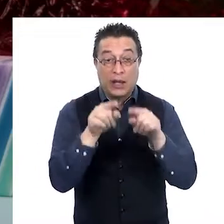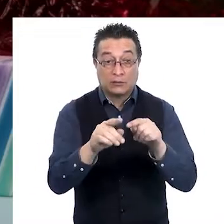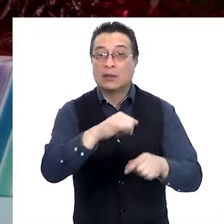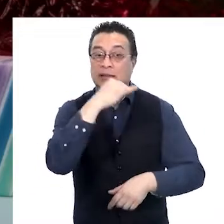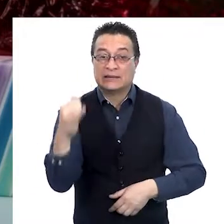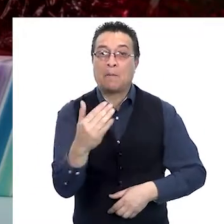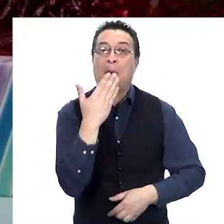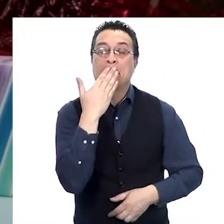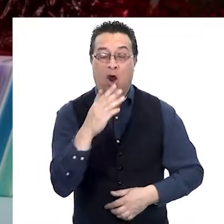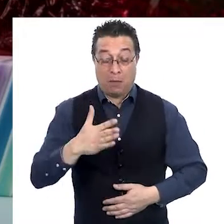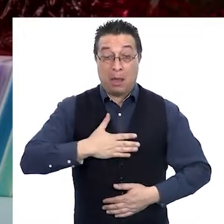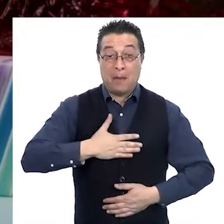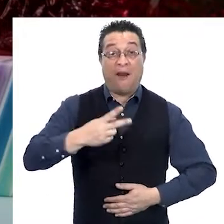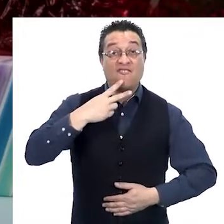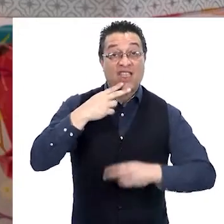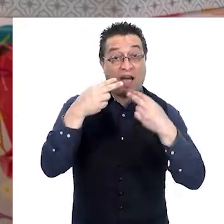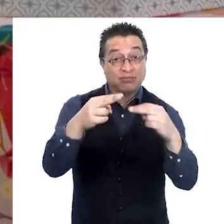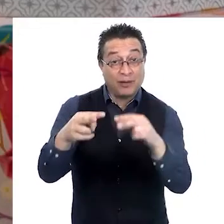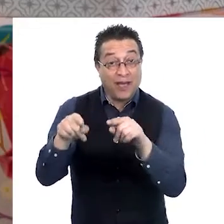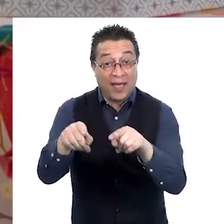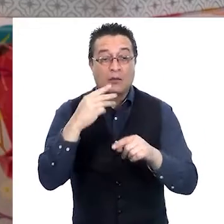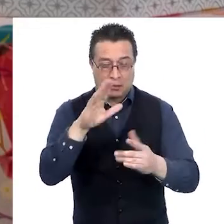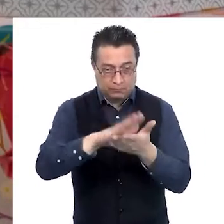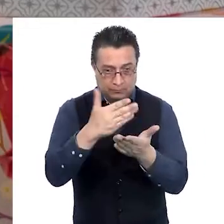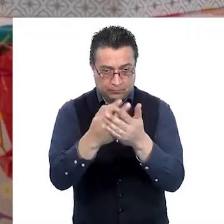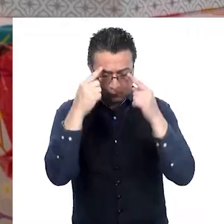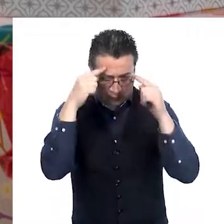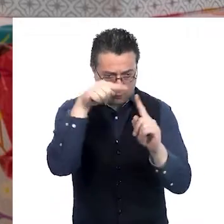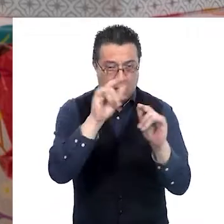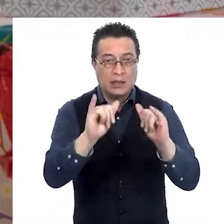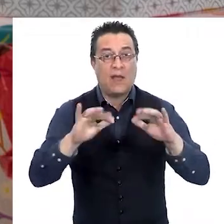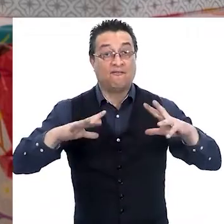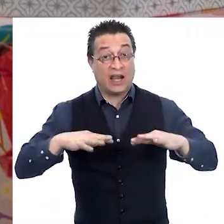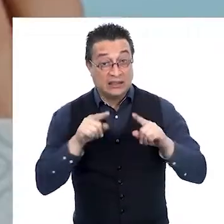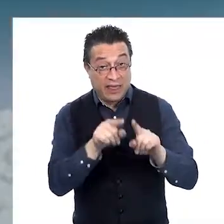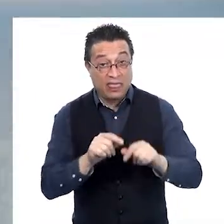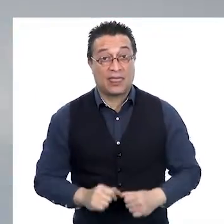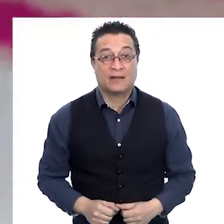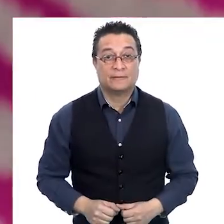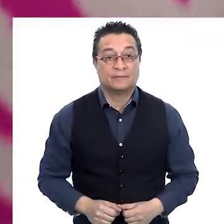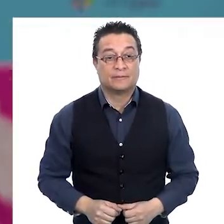que esta sea siempre la mejor para tu vida considerando tu bienestar y felicidad?